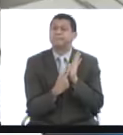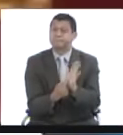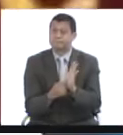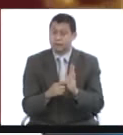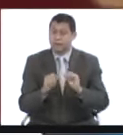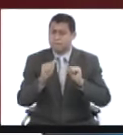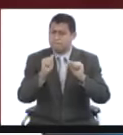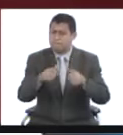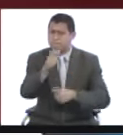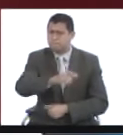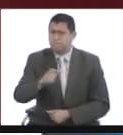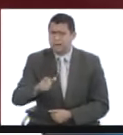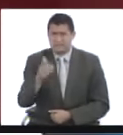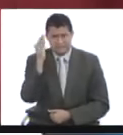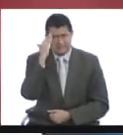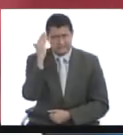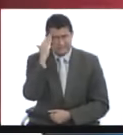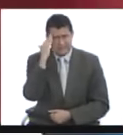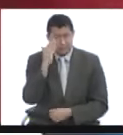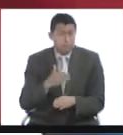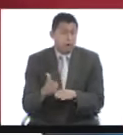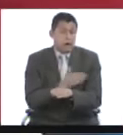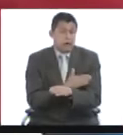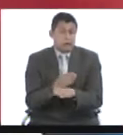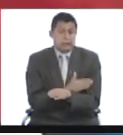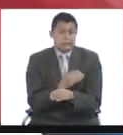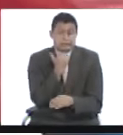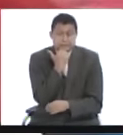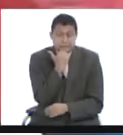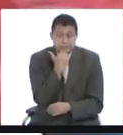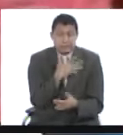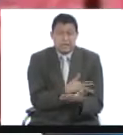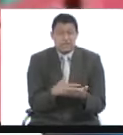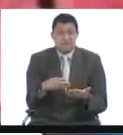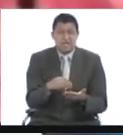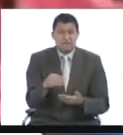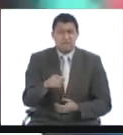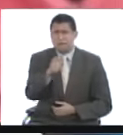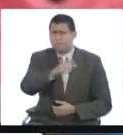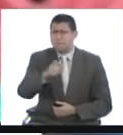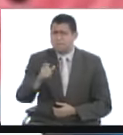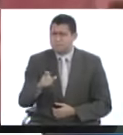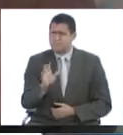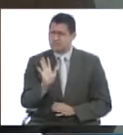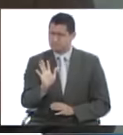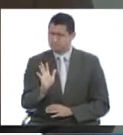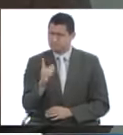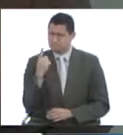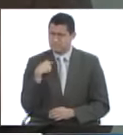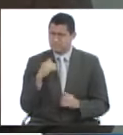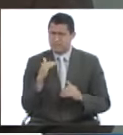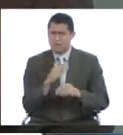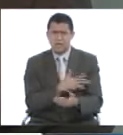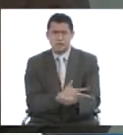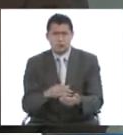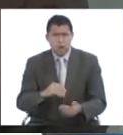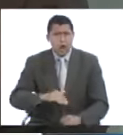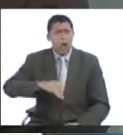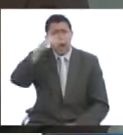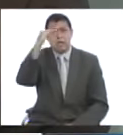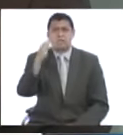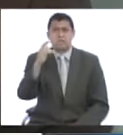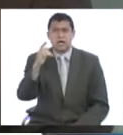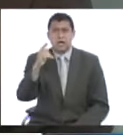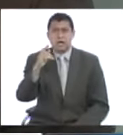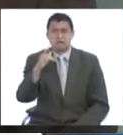comienzan con lo que ahora sabemos que es la prediabetes, que son aquellos estadios donde la persona no solamente tiene valores de glicemia altos, pero no